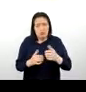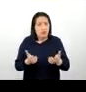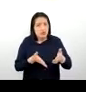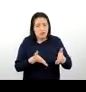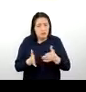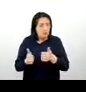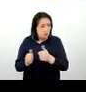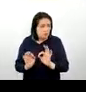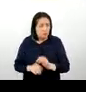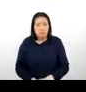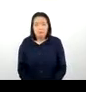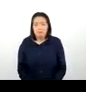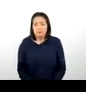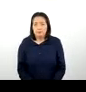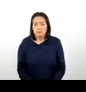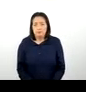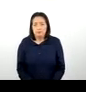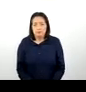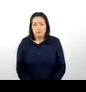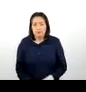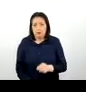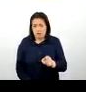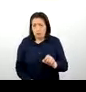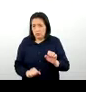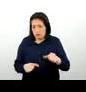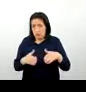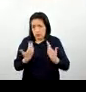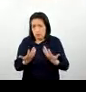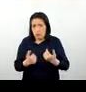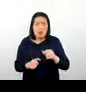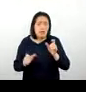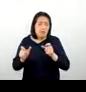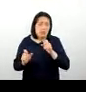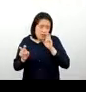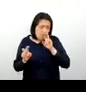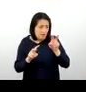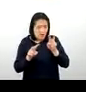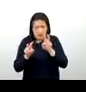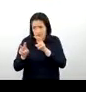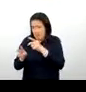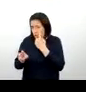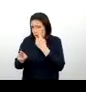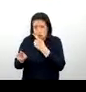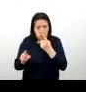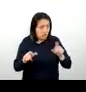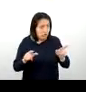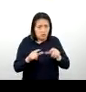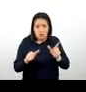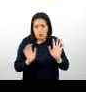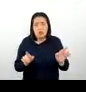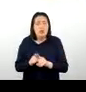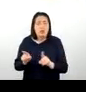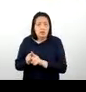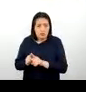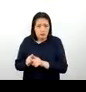movilidad, ¿no? Eso es lo que puede ir observando, ¿no? Bien y conociendo en el lugar. También el